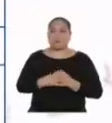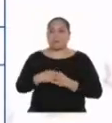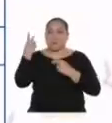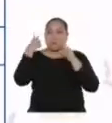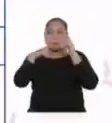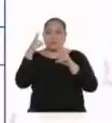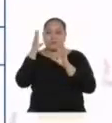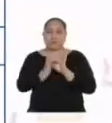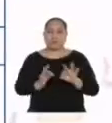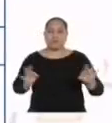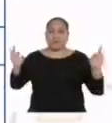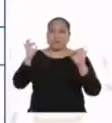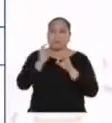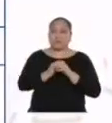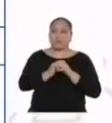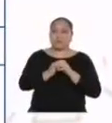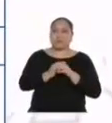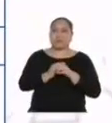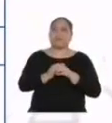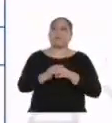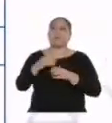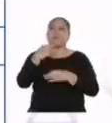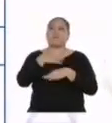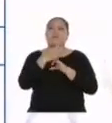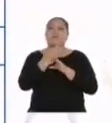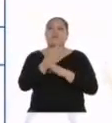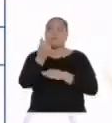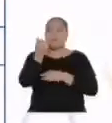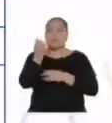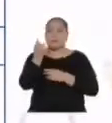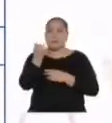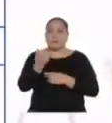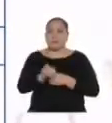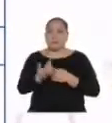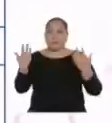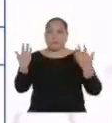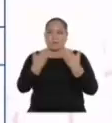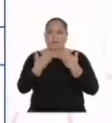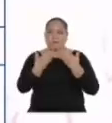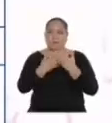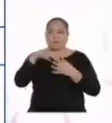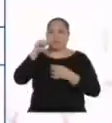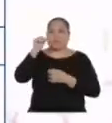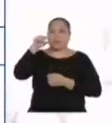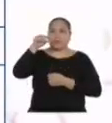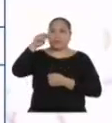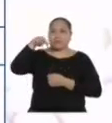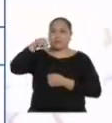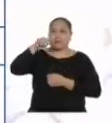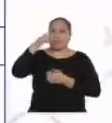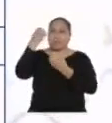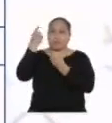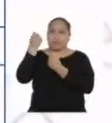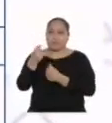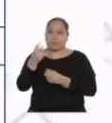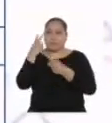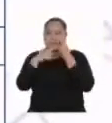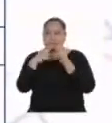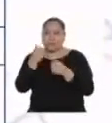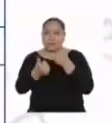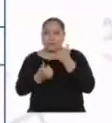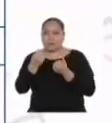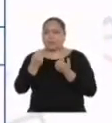Reconocer la importancia del sistema financiero, la relación entre los agentes económicos y evaluar las